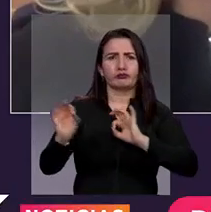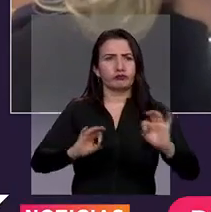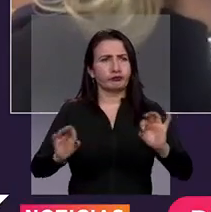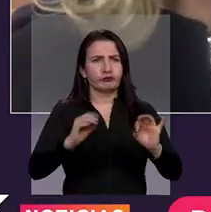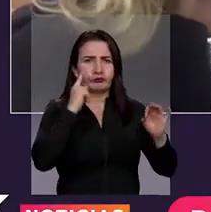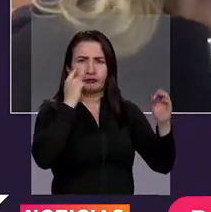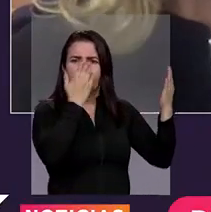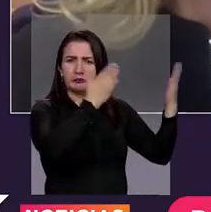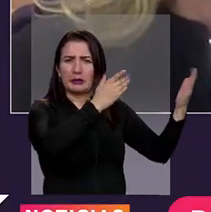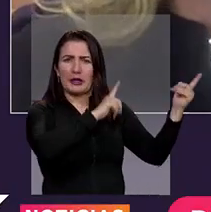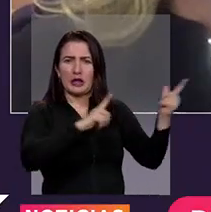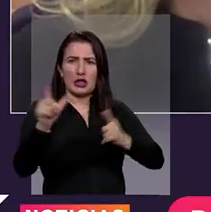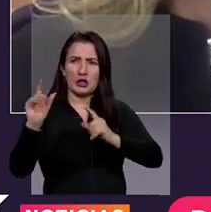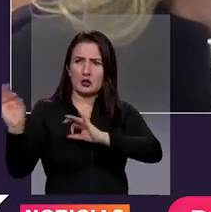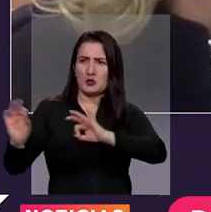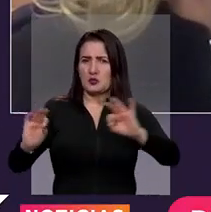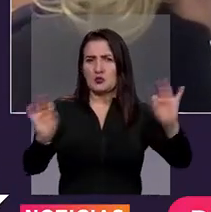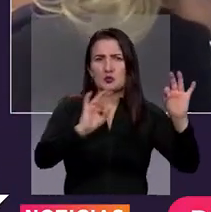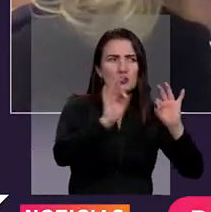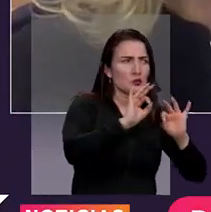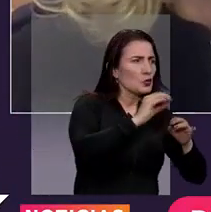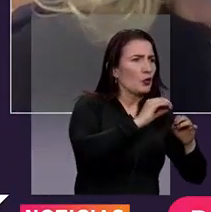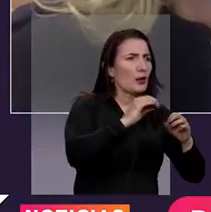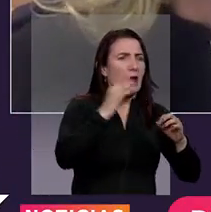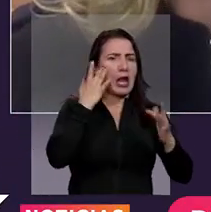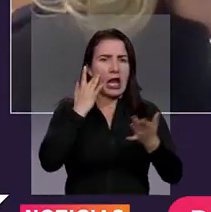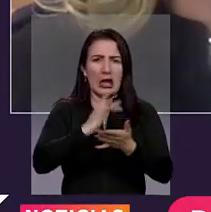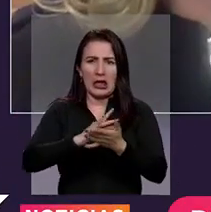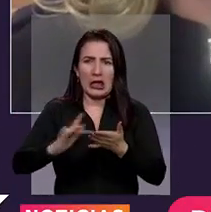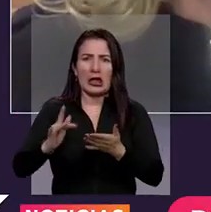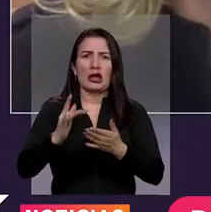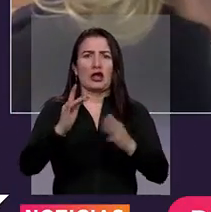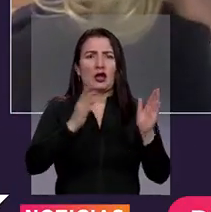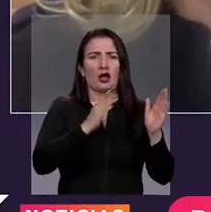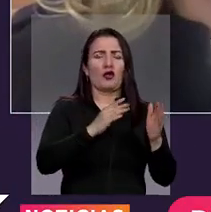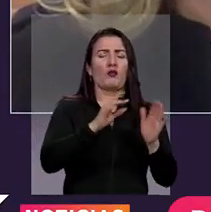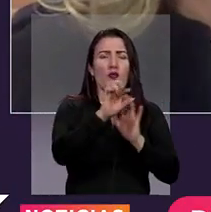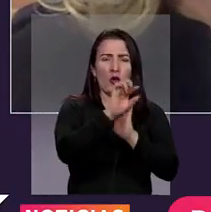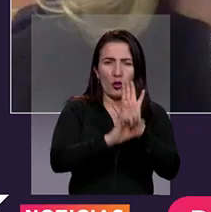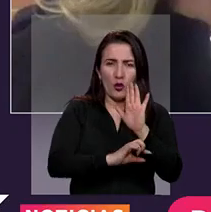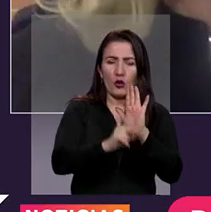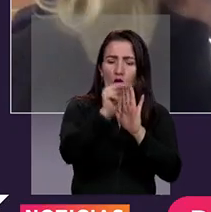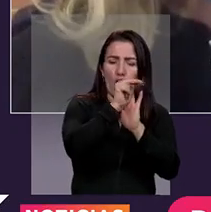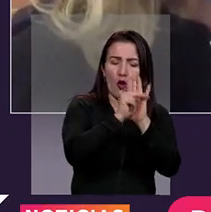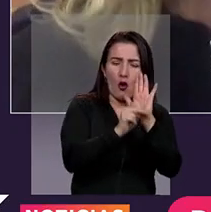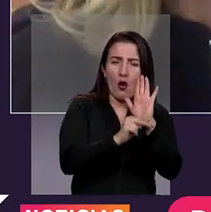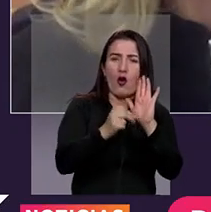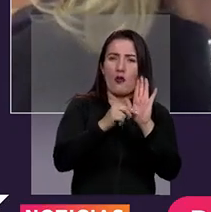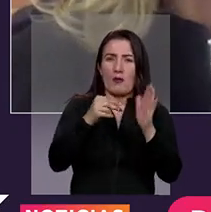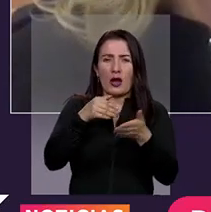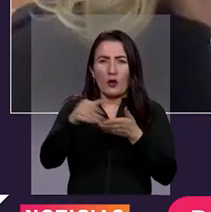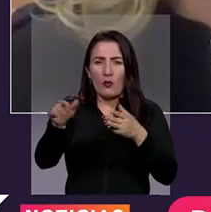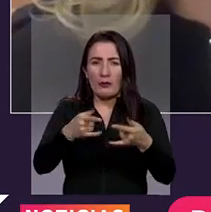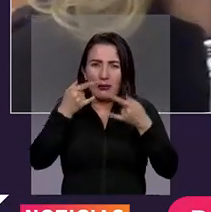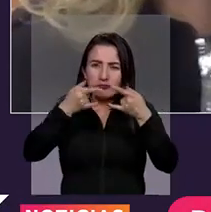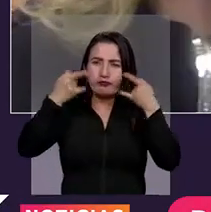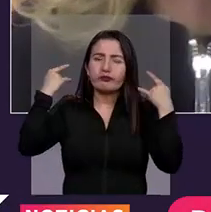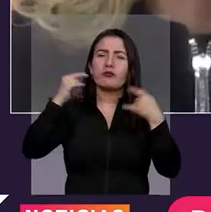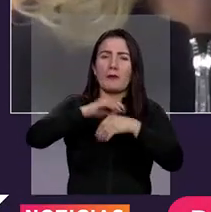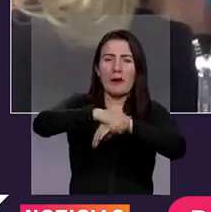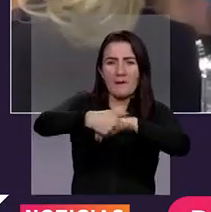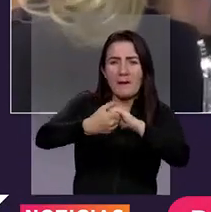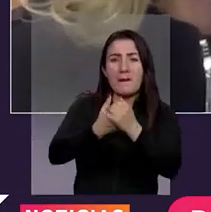tenemos listo todo el tema de infraestructura educativa, de protocolos, de compra de estos insumos,